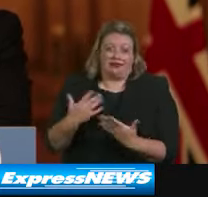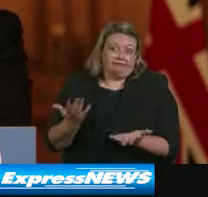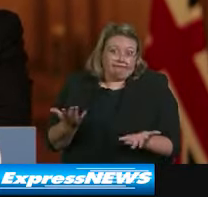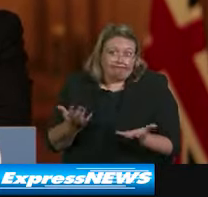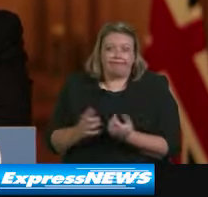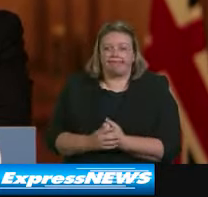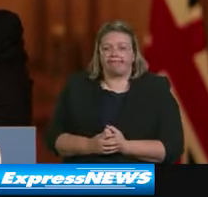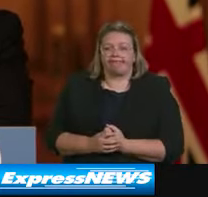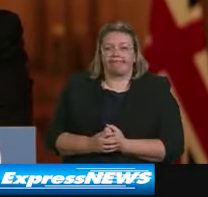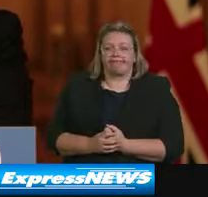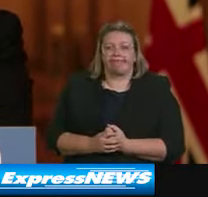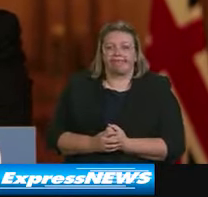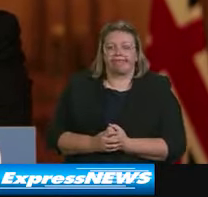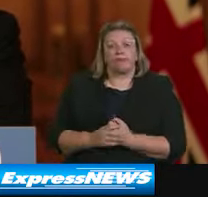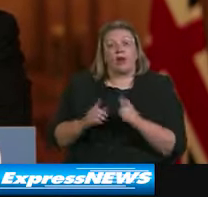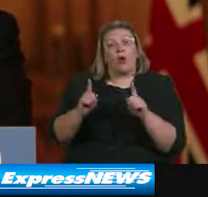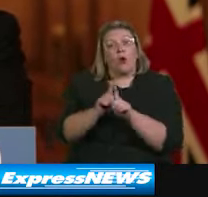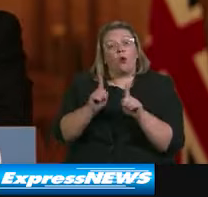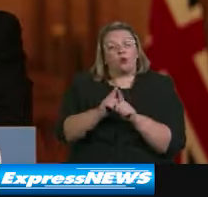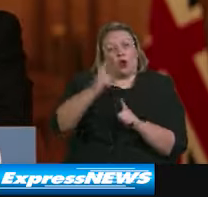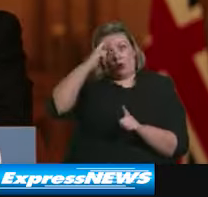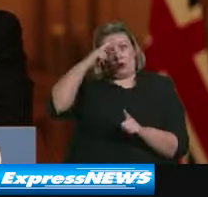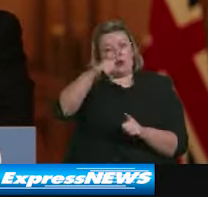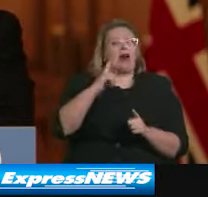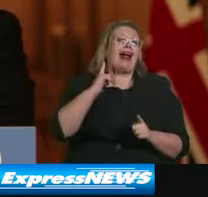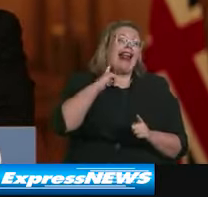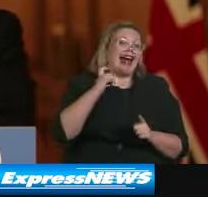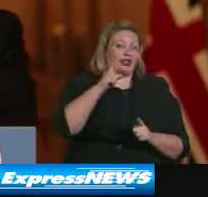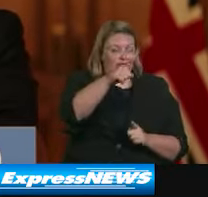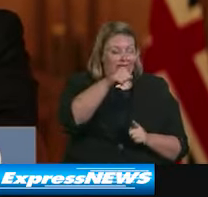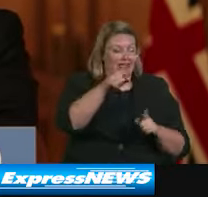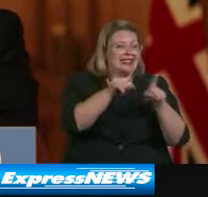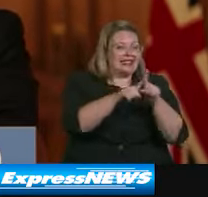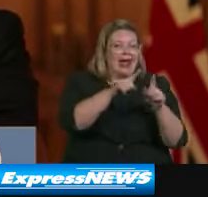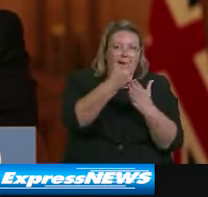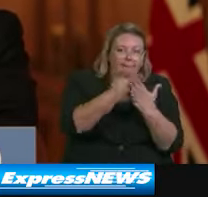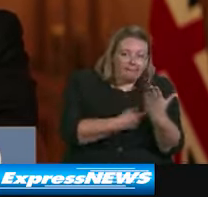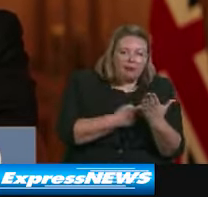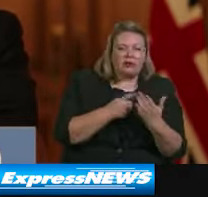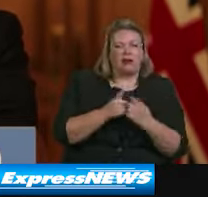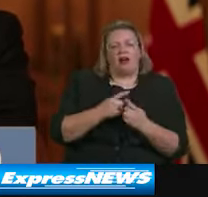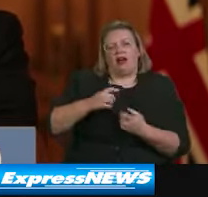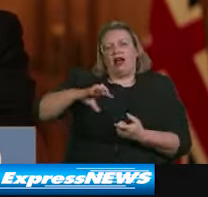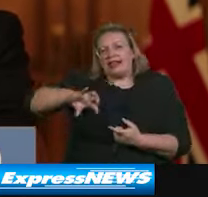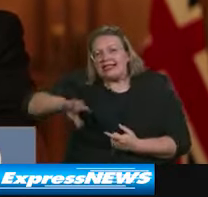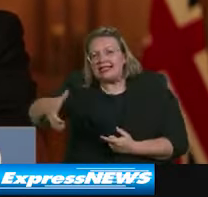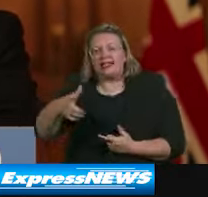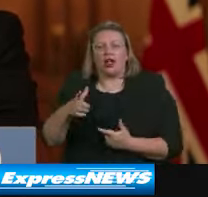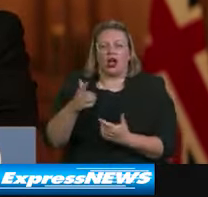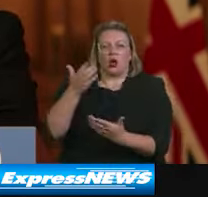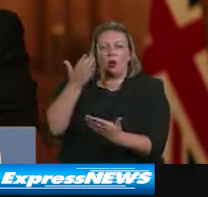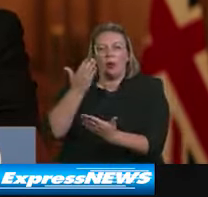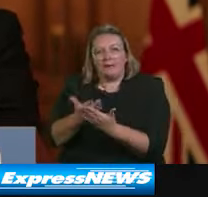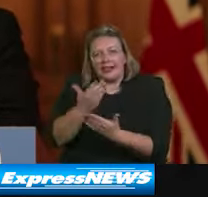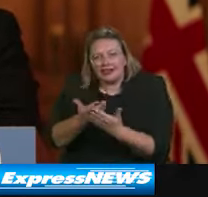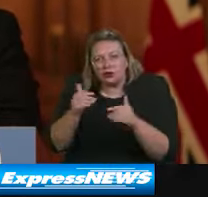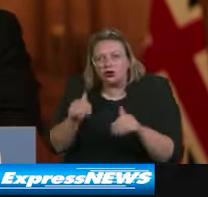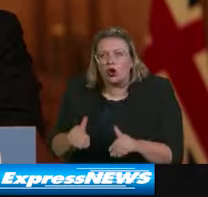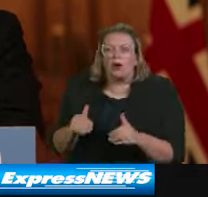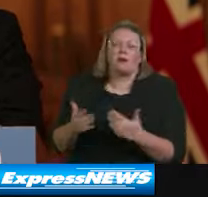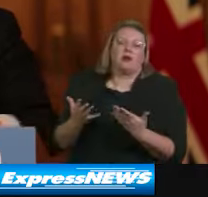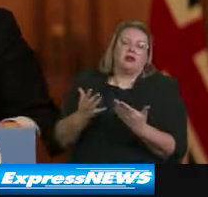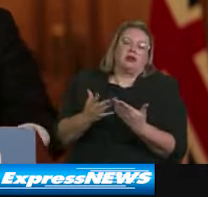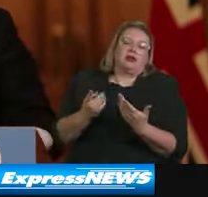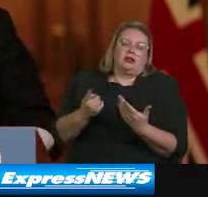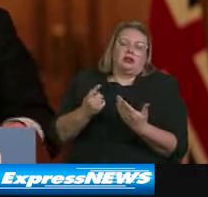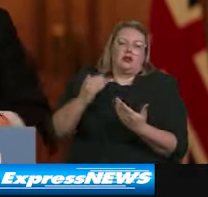acuerdo con las medidas adicionales tomadas en Lancashire, los casinos, las salas de bingo, las tiendas de apuestas, los centros de juego para adultos y